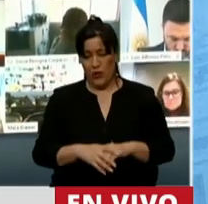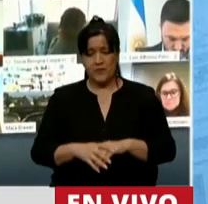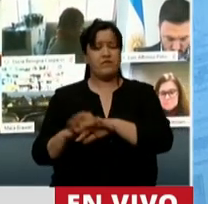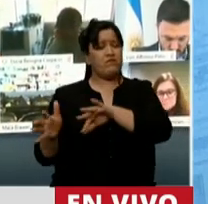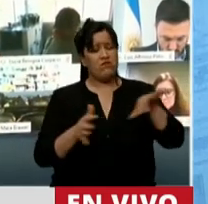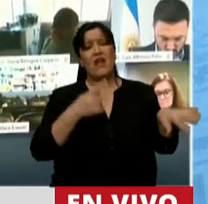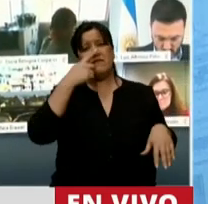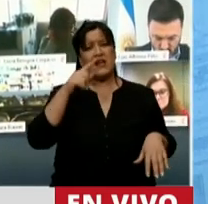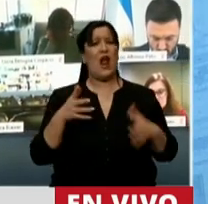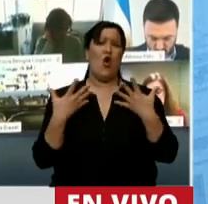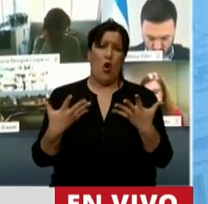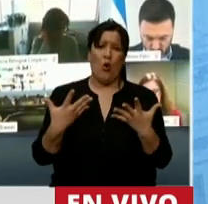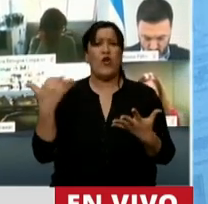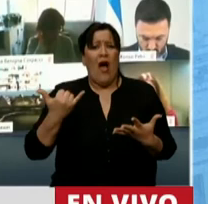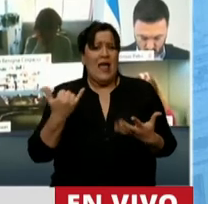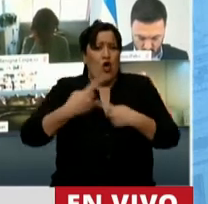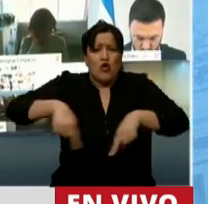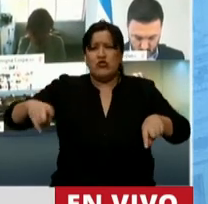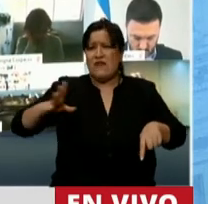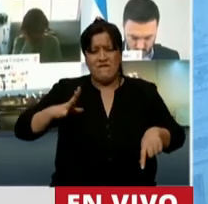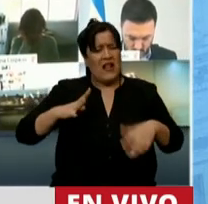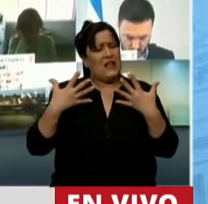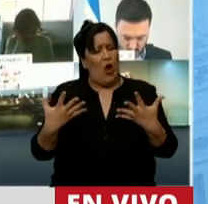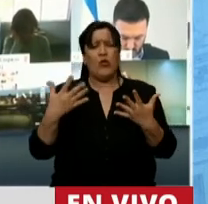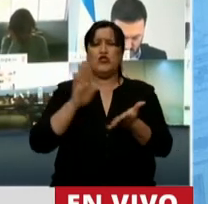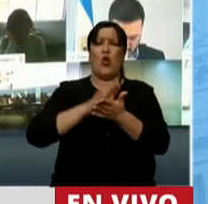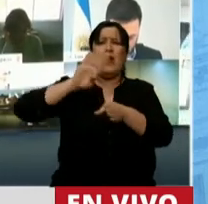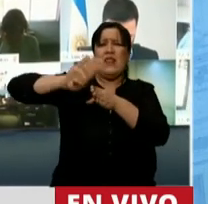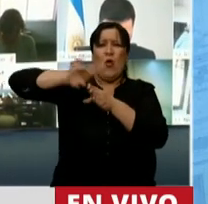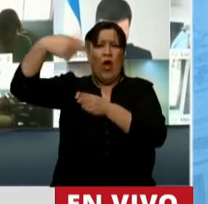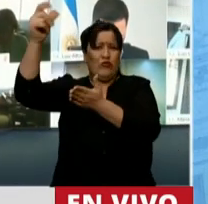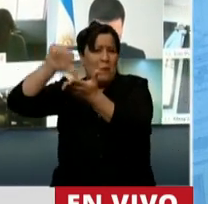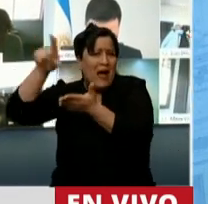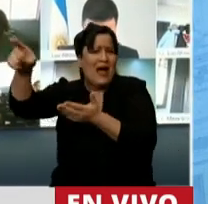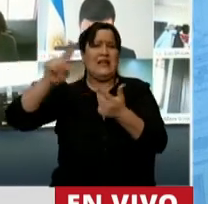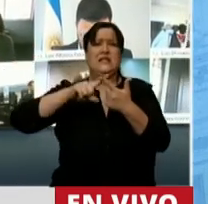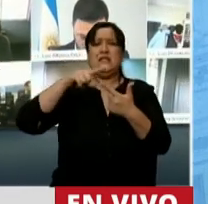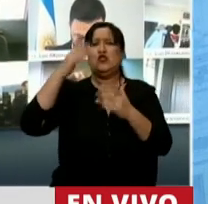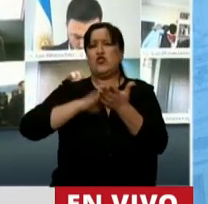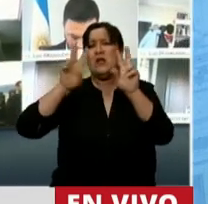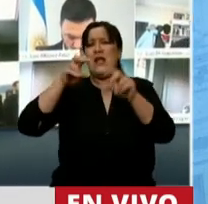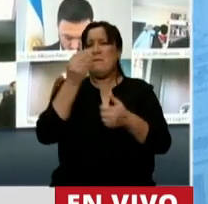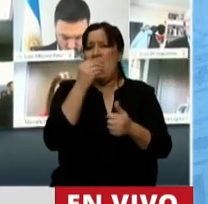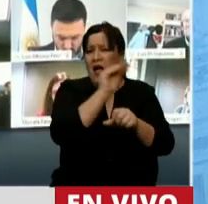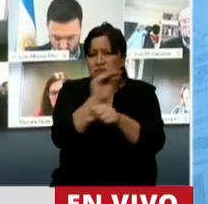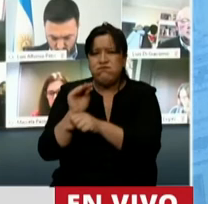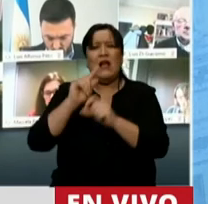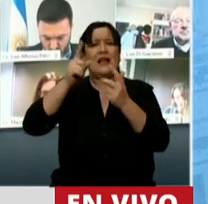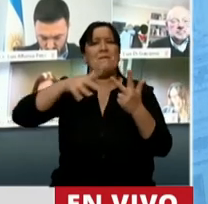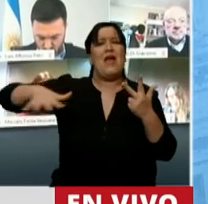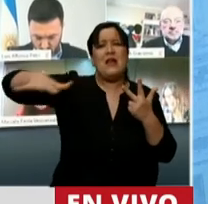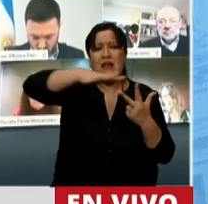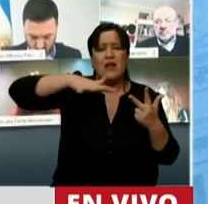obvio que tenemos temas pendientes, la deuda externa, la cuestión alimentaria, el tema ambiental, hablamos de los